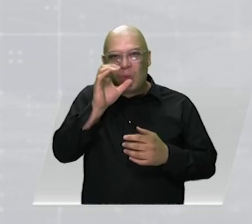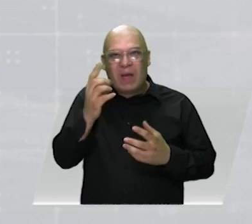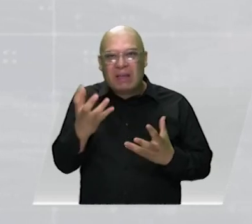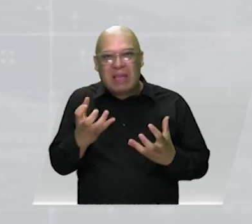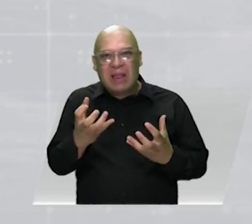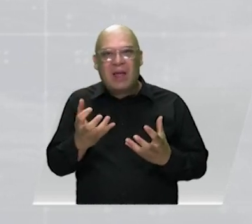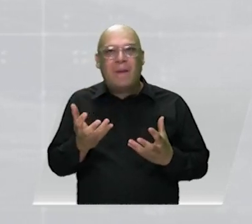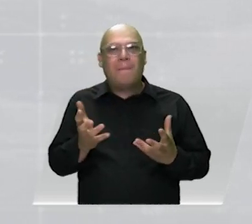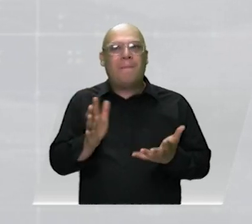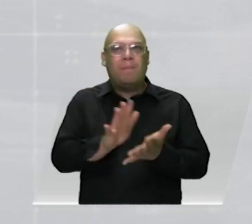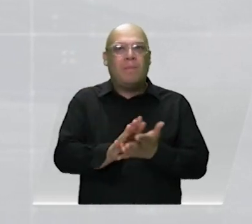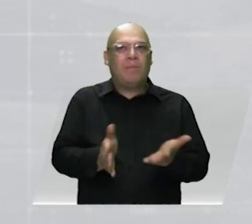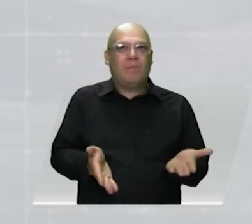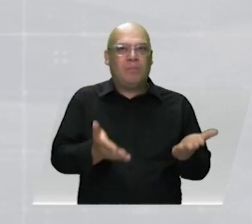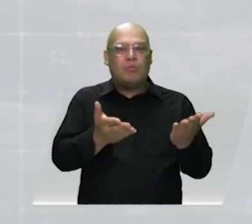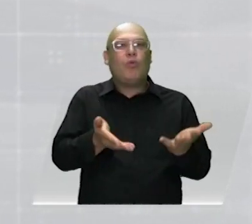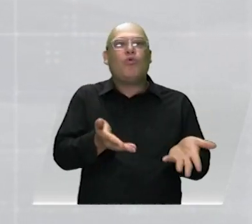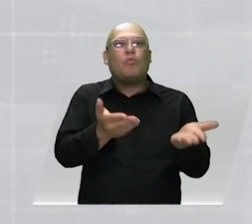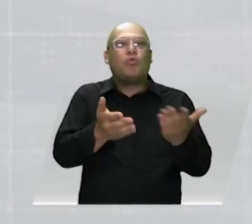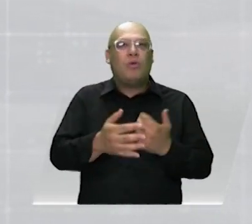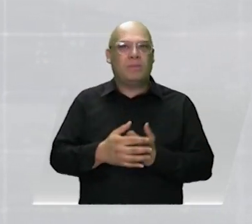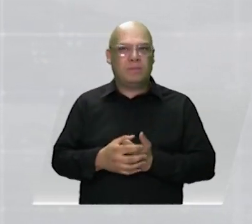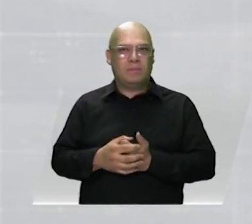¡Ahí le quedó! ¡Tome mami! ¡Tome!